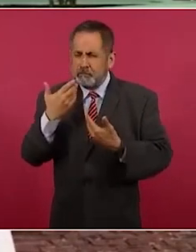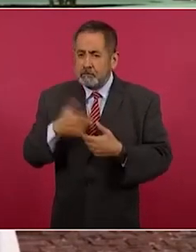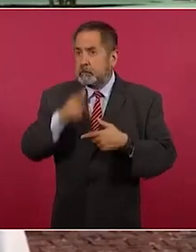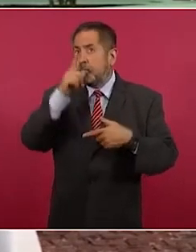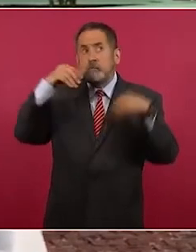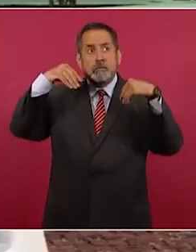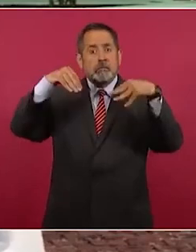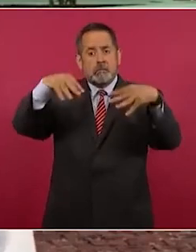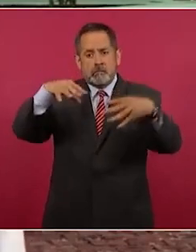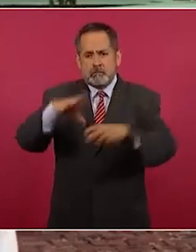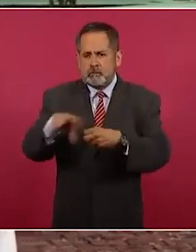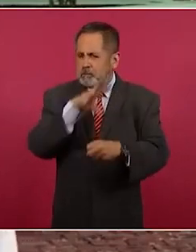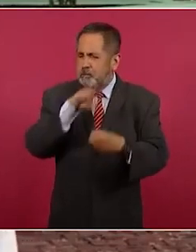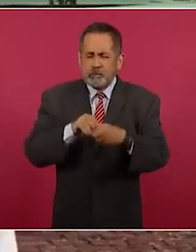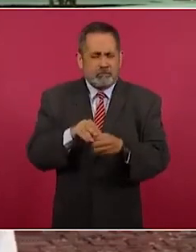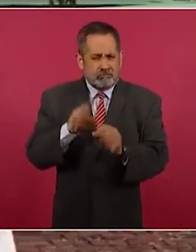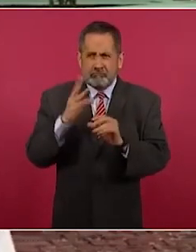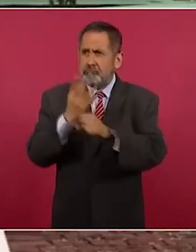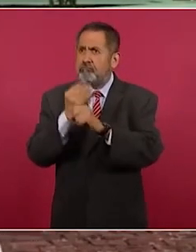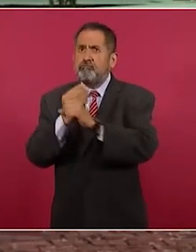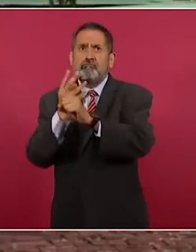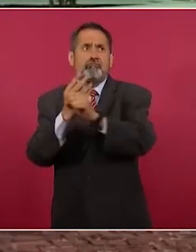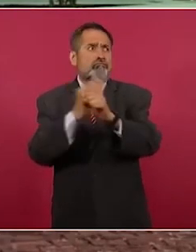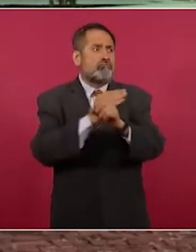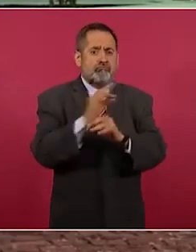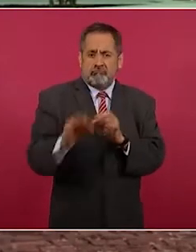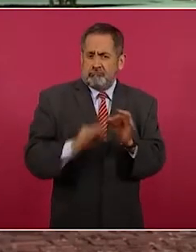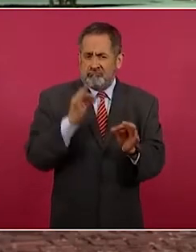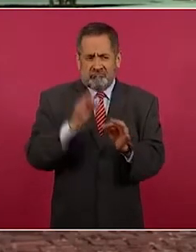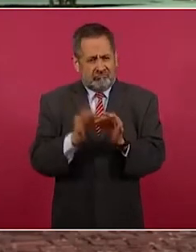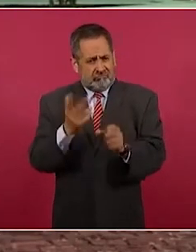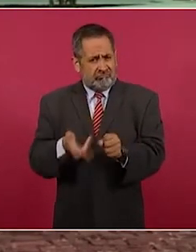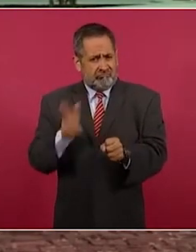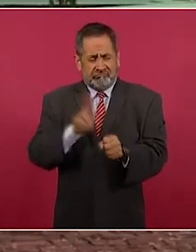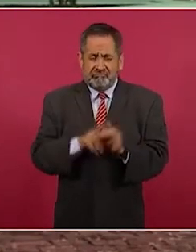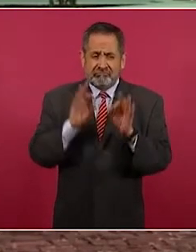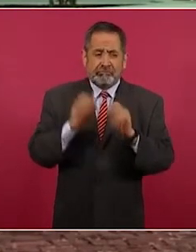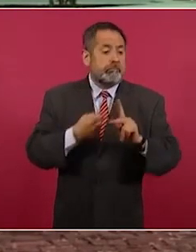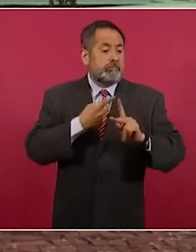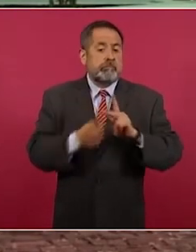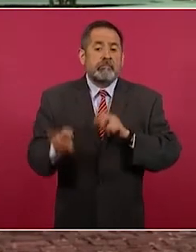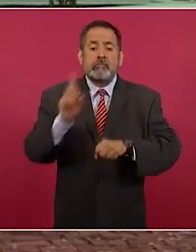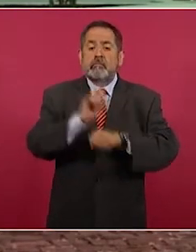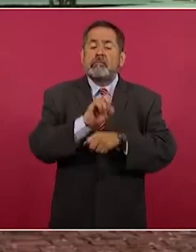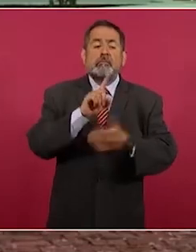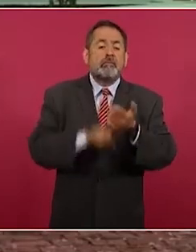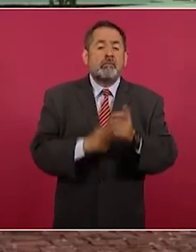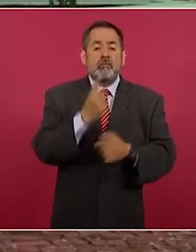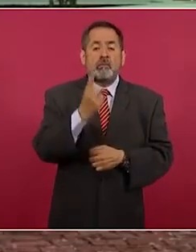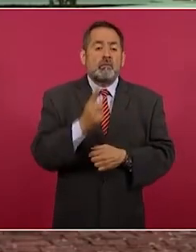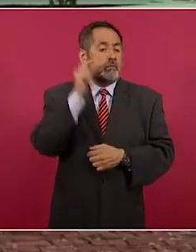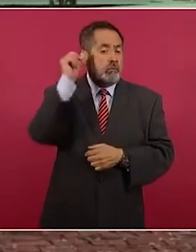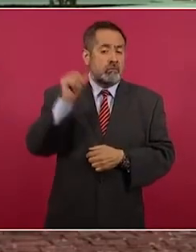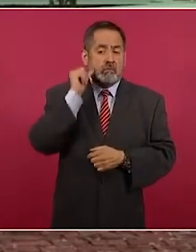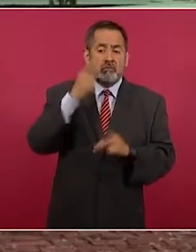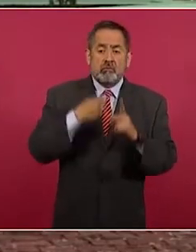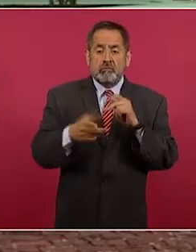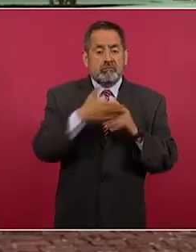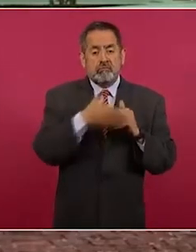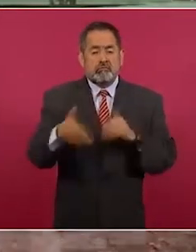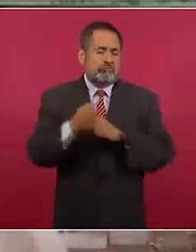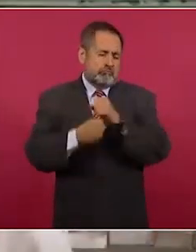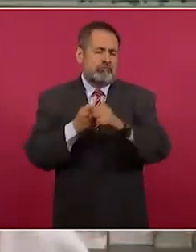Todo en el sentido de rehabilitación se ha venido dando en este hospital a partir del día primero del mes de abril de